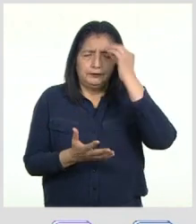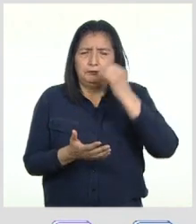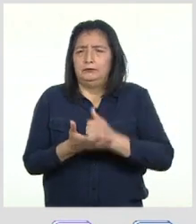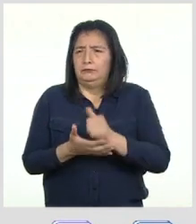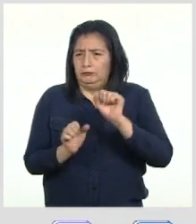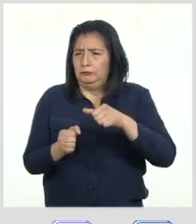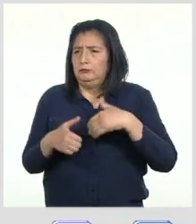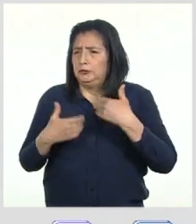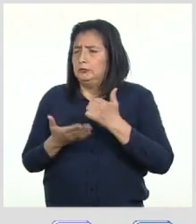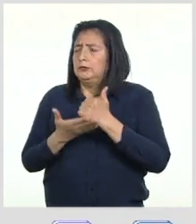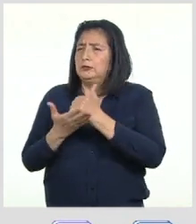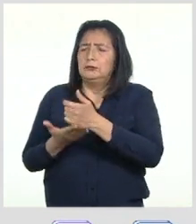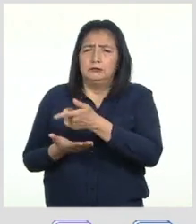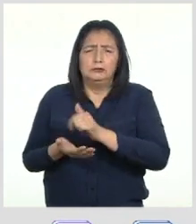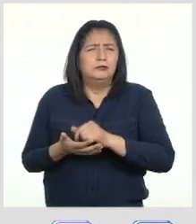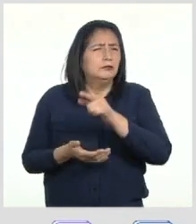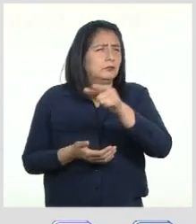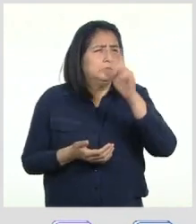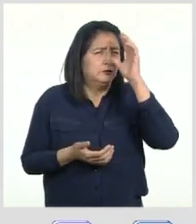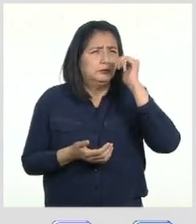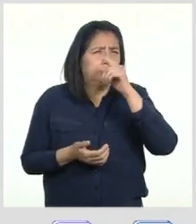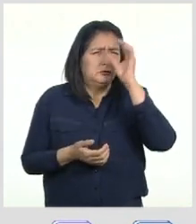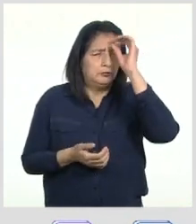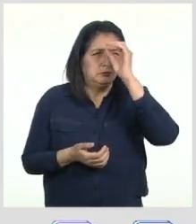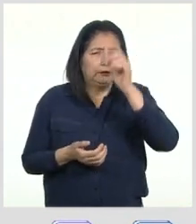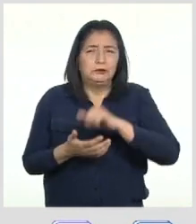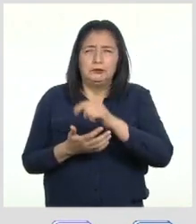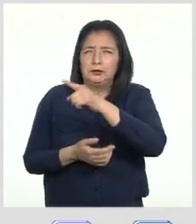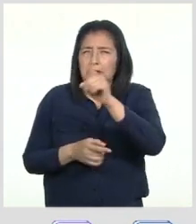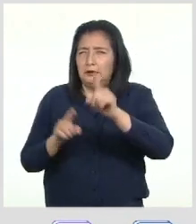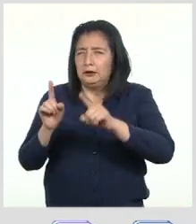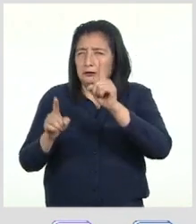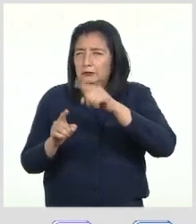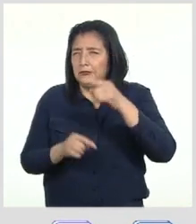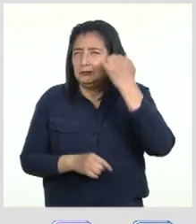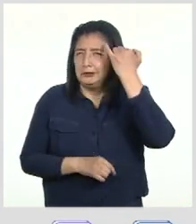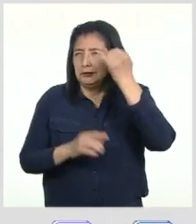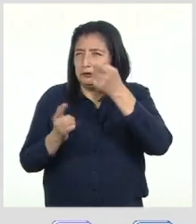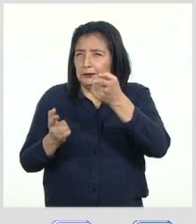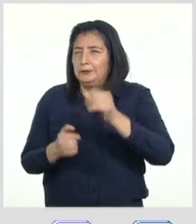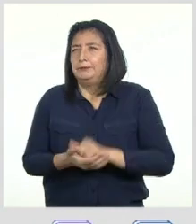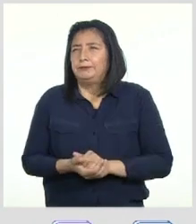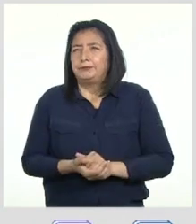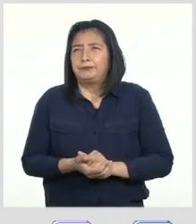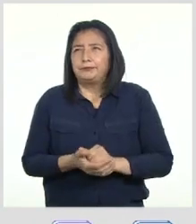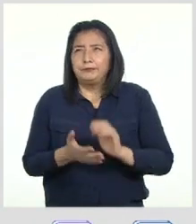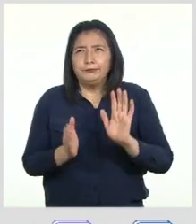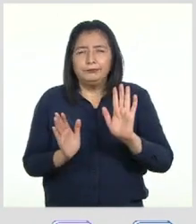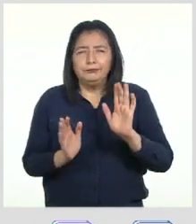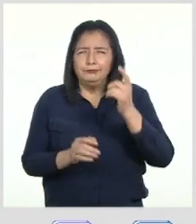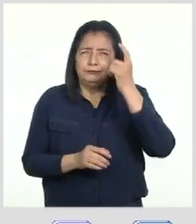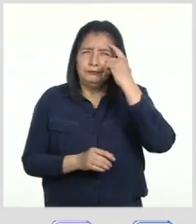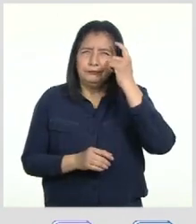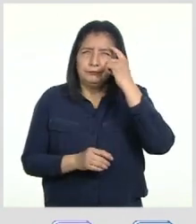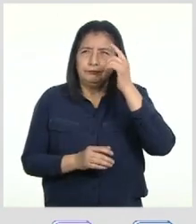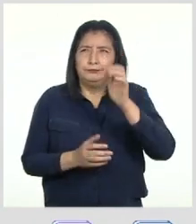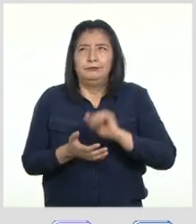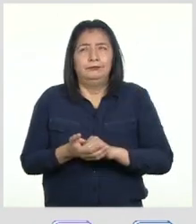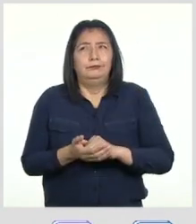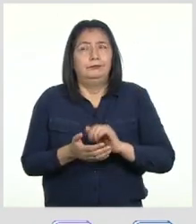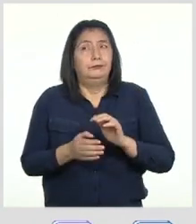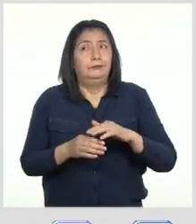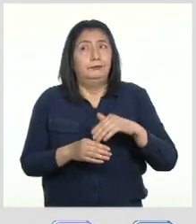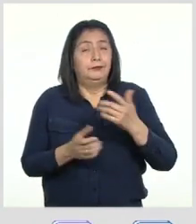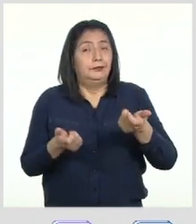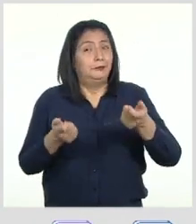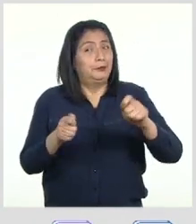ayudarla ¿Qué opinan chicas y chicos? ¿Se les ocurre alguna sugerencia? Vamos pensando en ello mientras